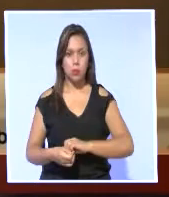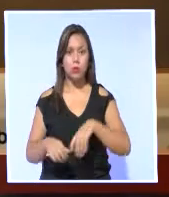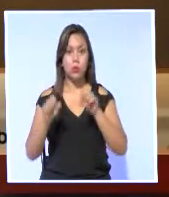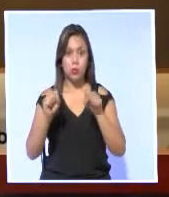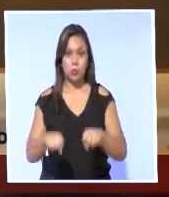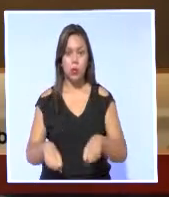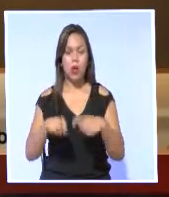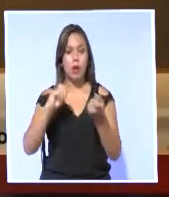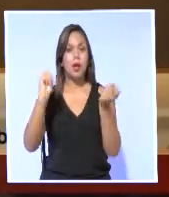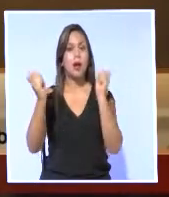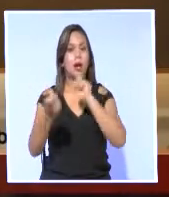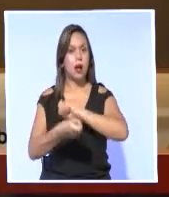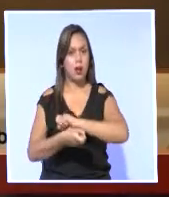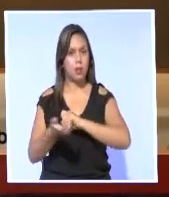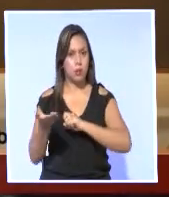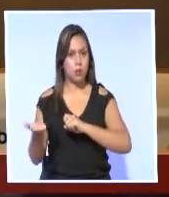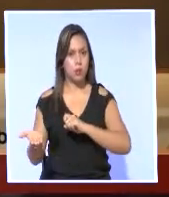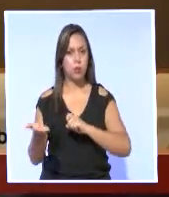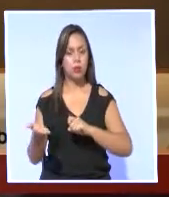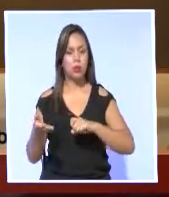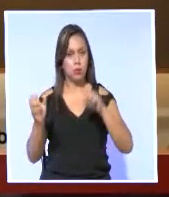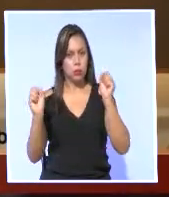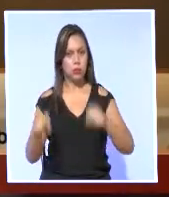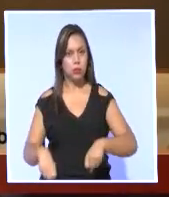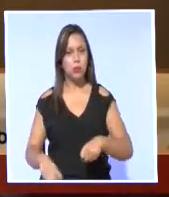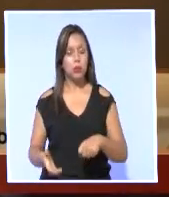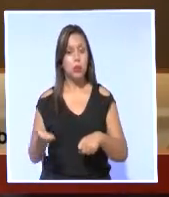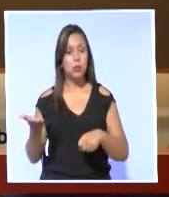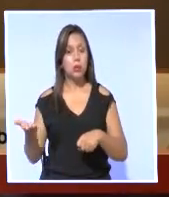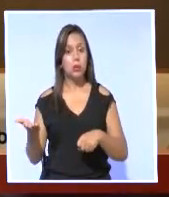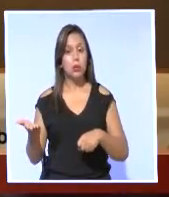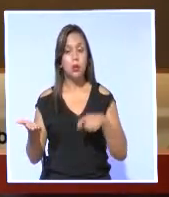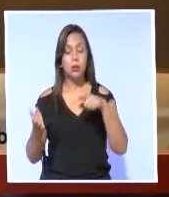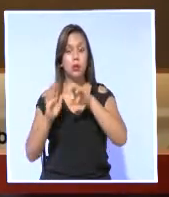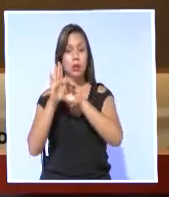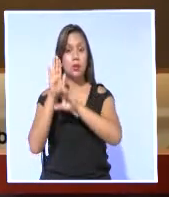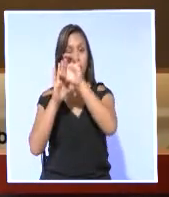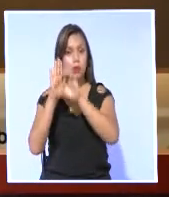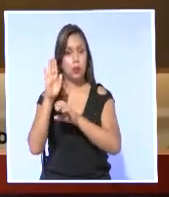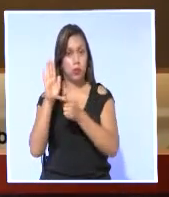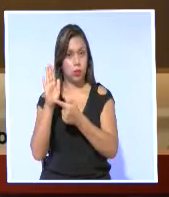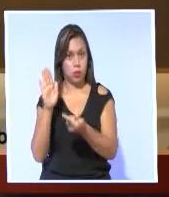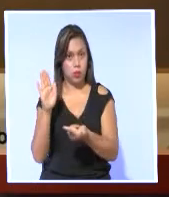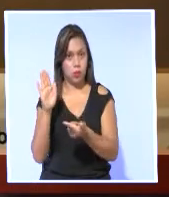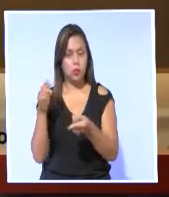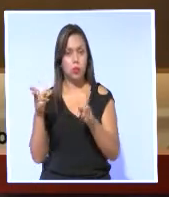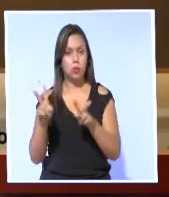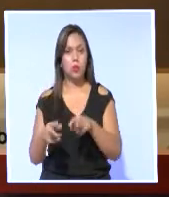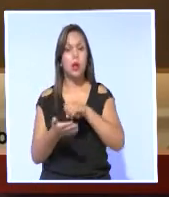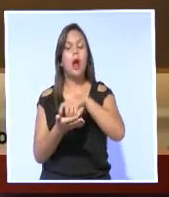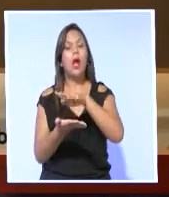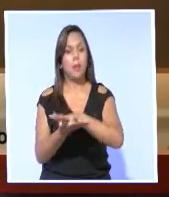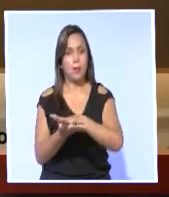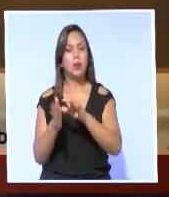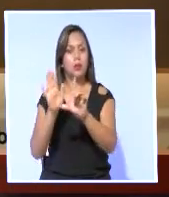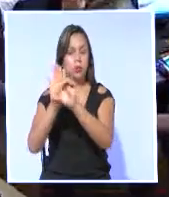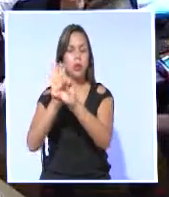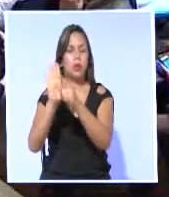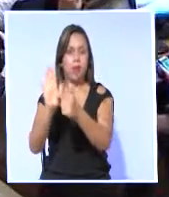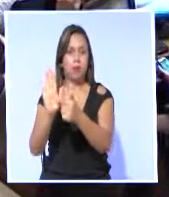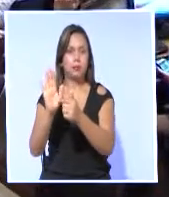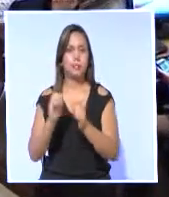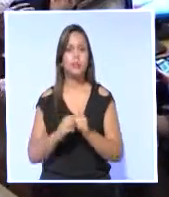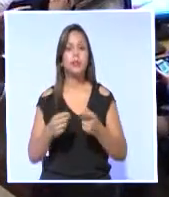el cambio estructural que se dio a partir de esta Constitución y a partir de la aplicación de la ley.